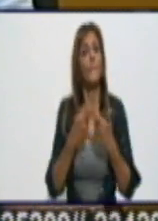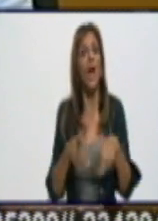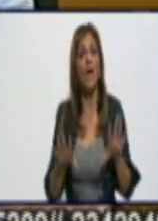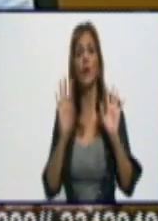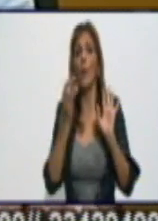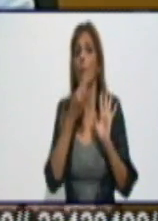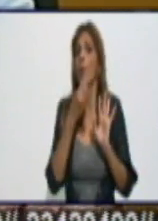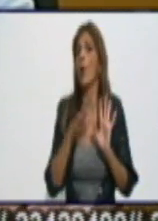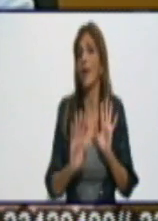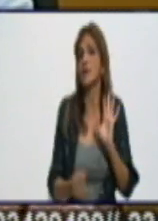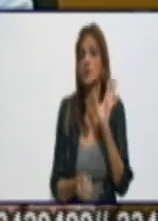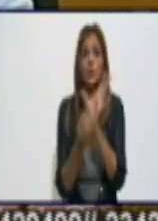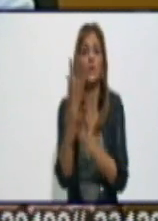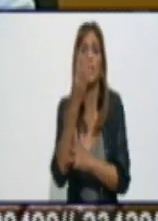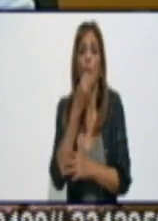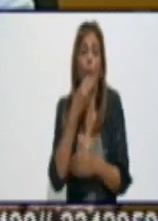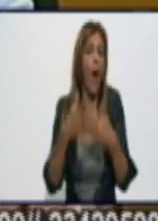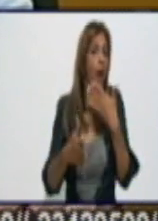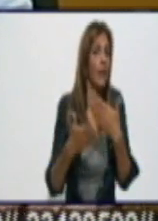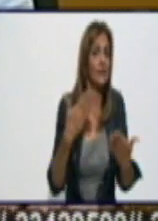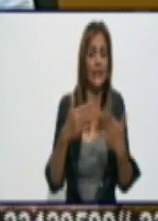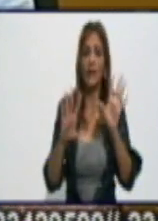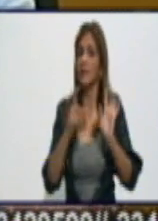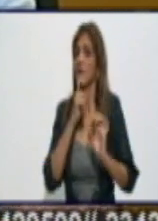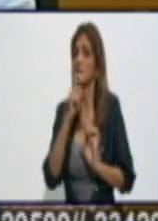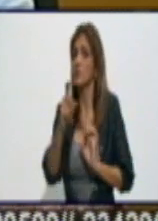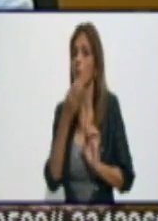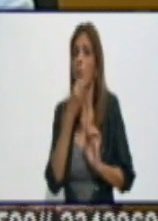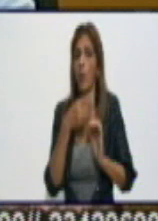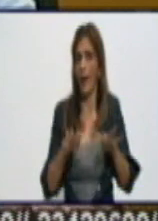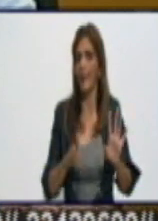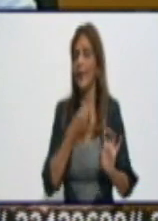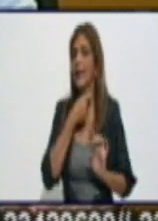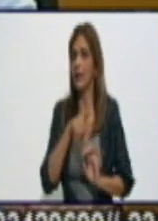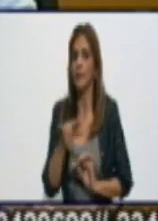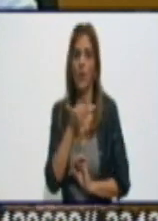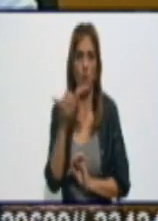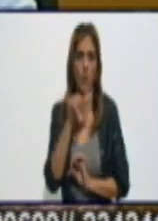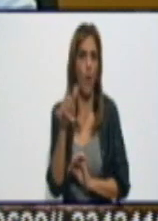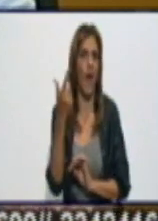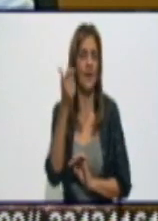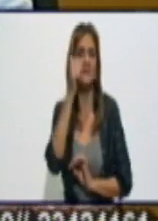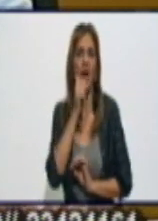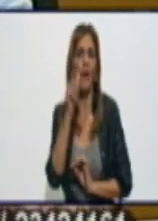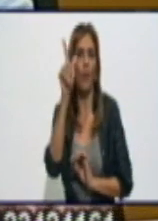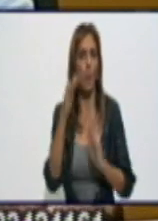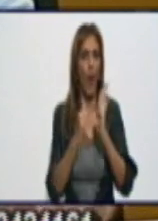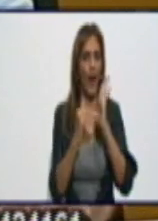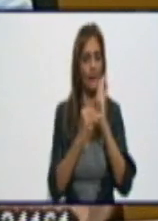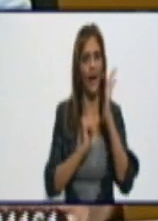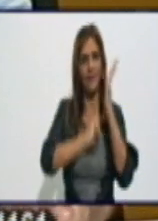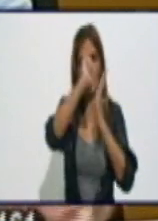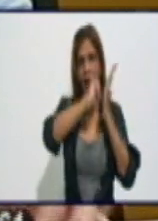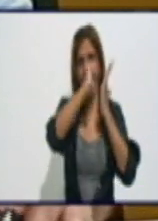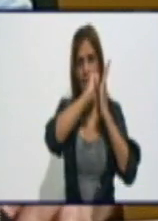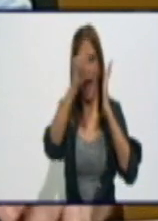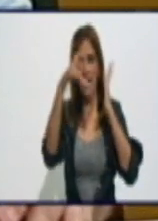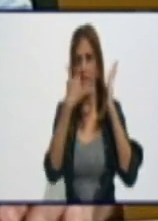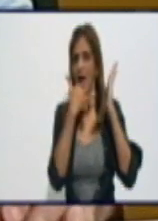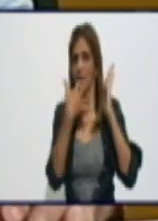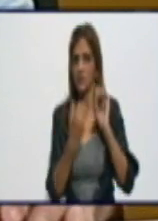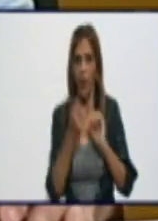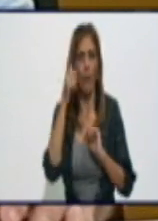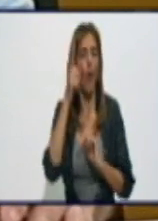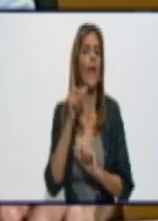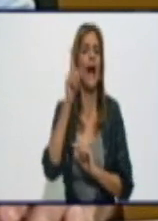como la ocurrida el sábado en horas de la tarde en el circuito 5595, que alimenta esta zona que usted